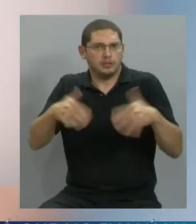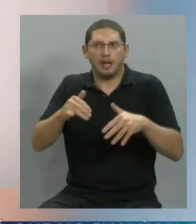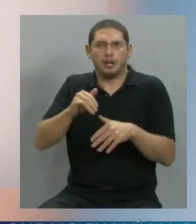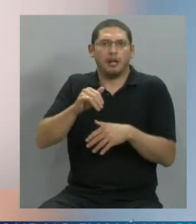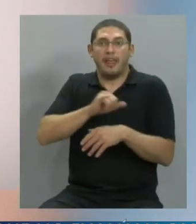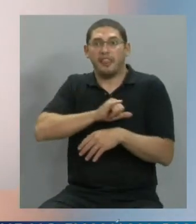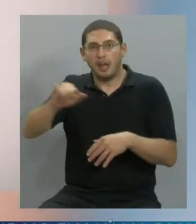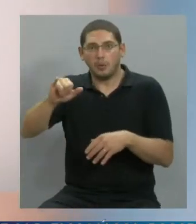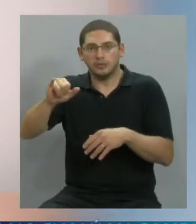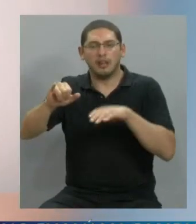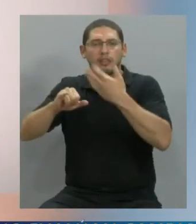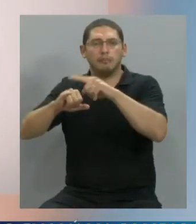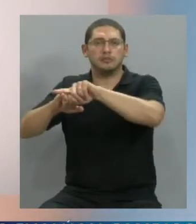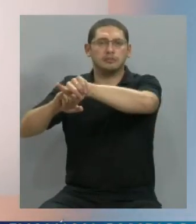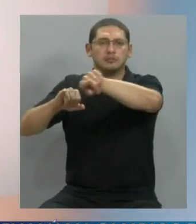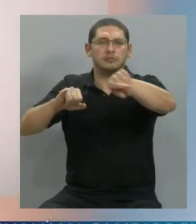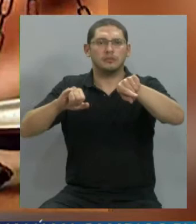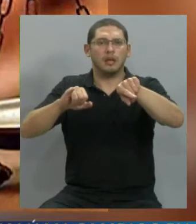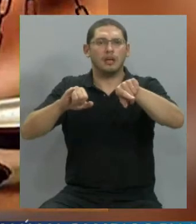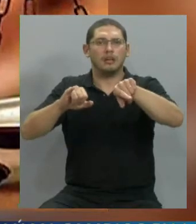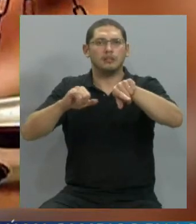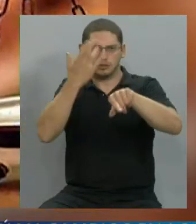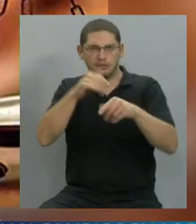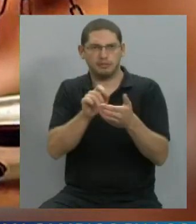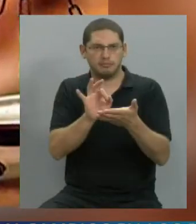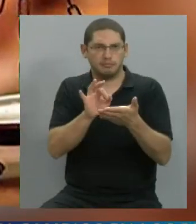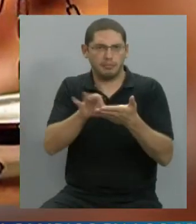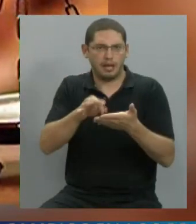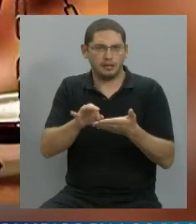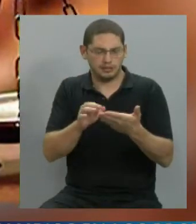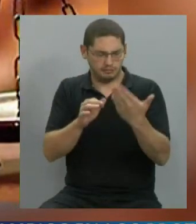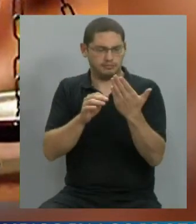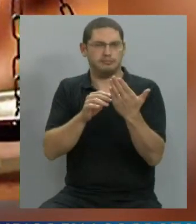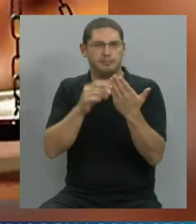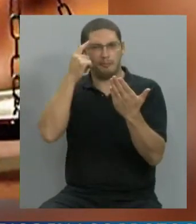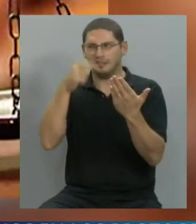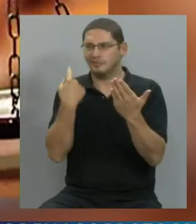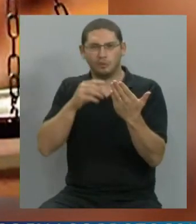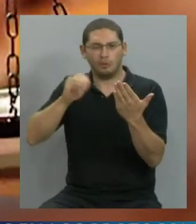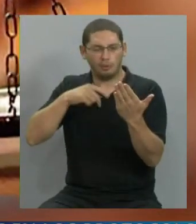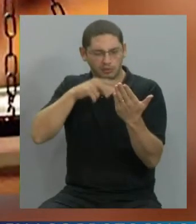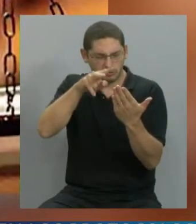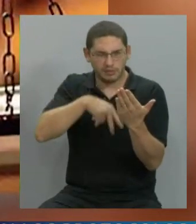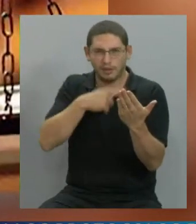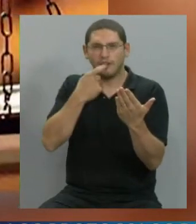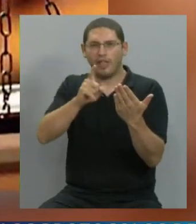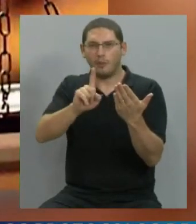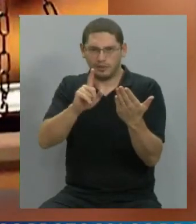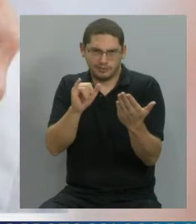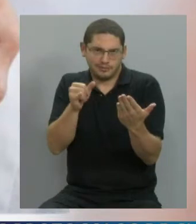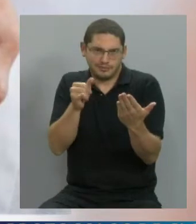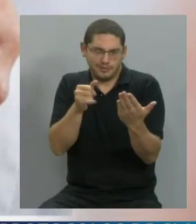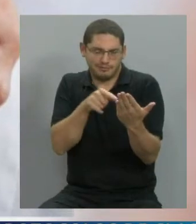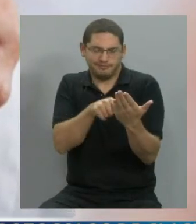y nos llegan este tipo de pericias, nosotros creerán que nosotros no nos damos cuenta que nos están realmente tomando el